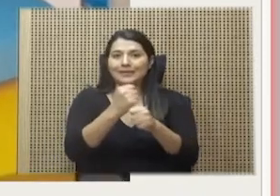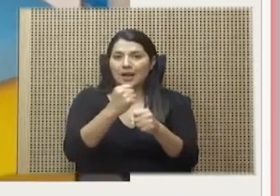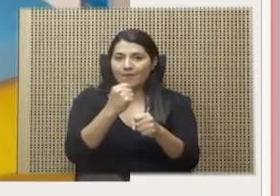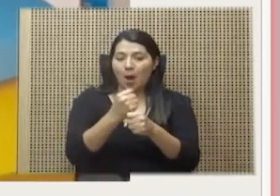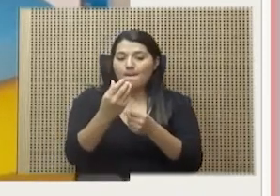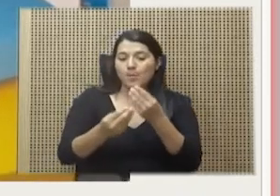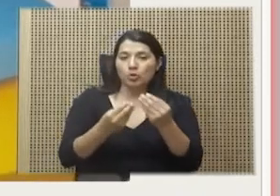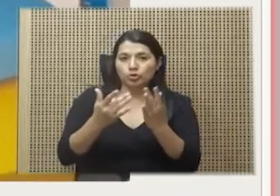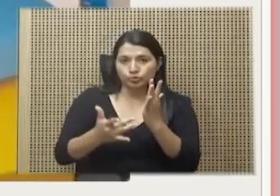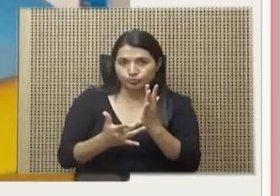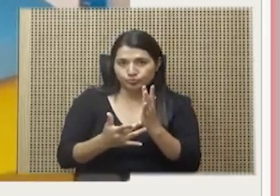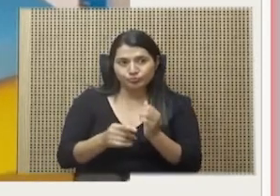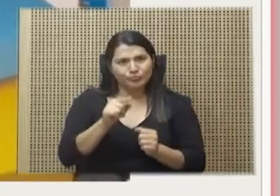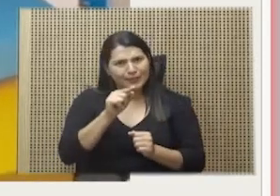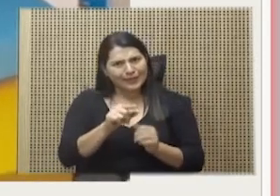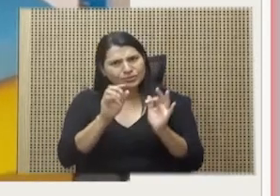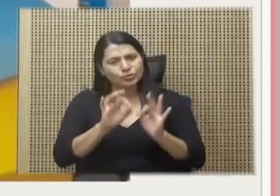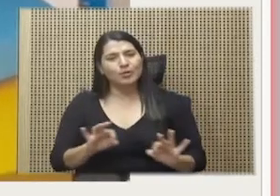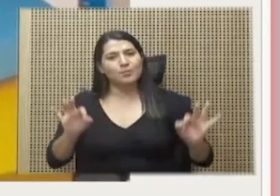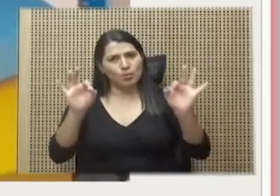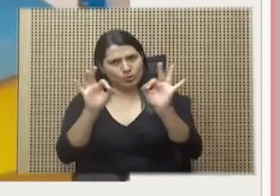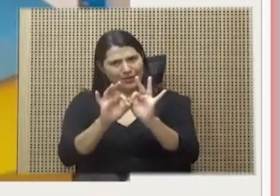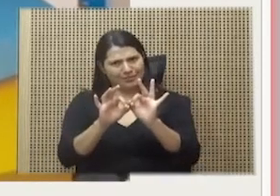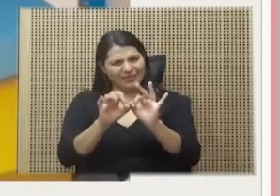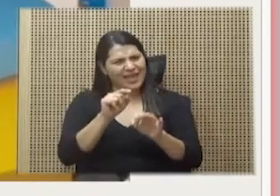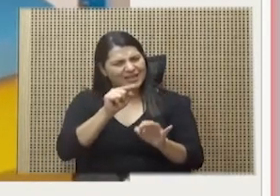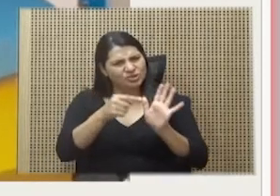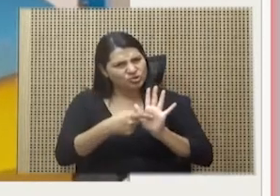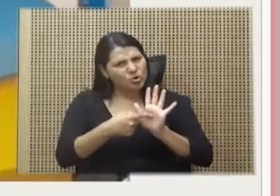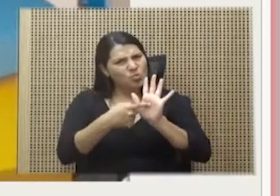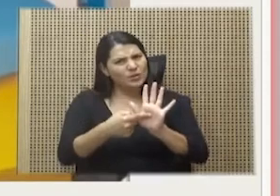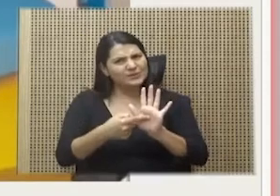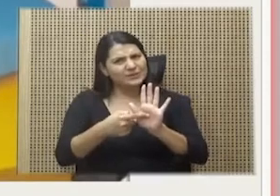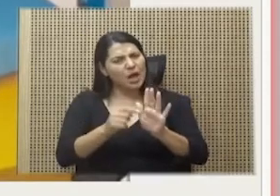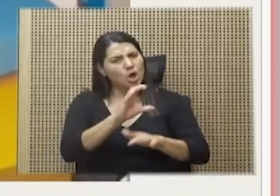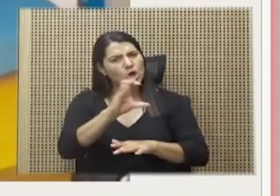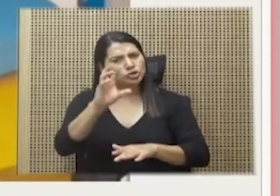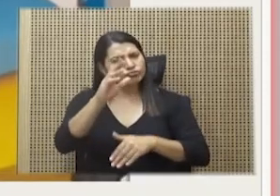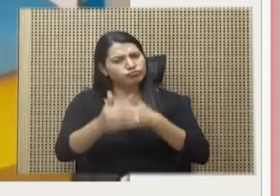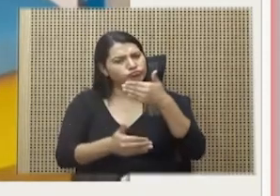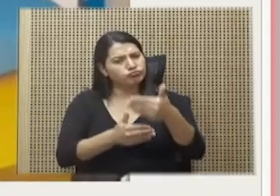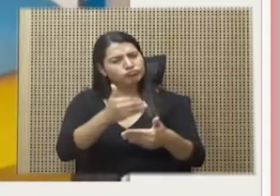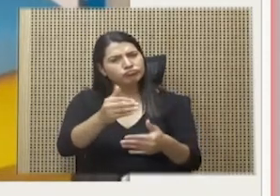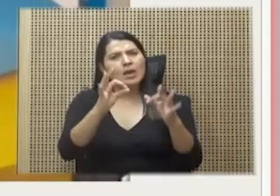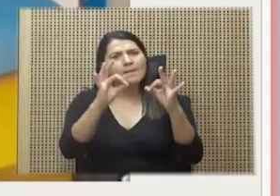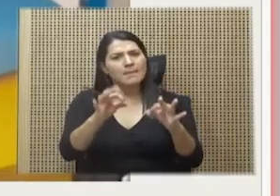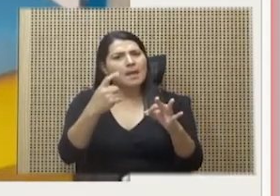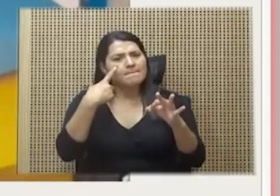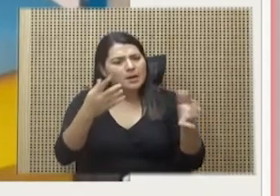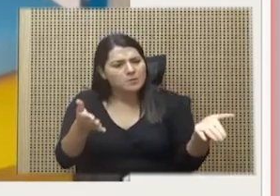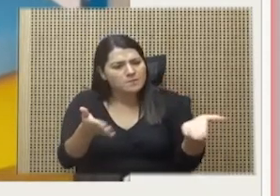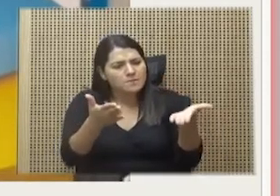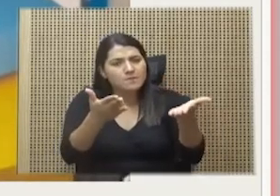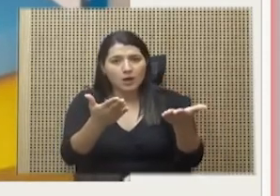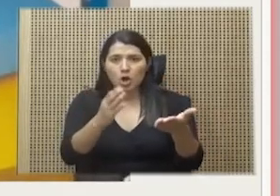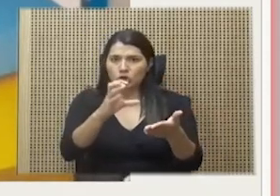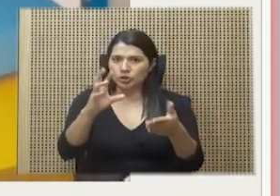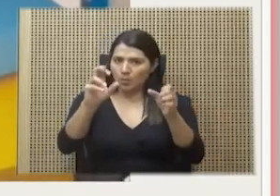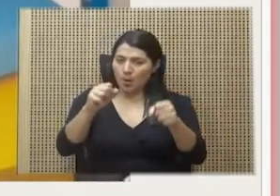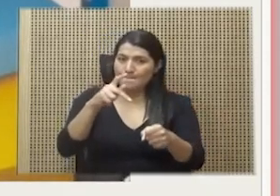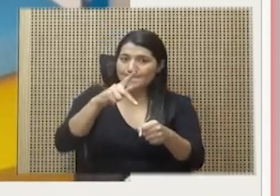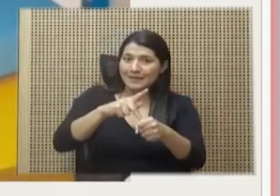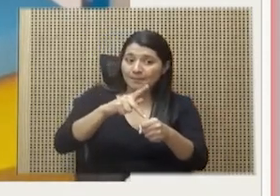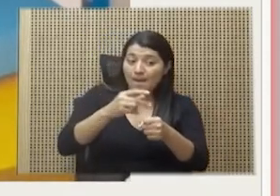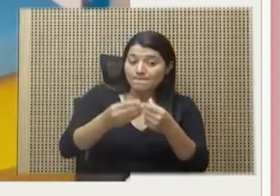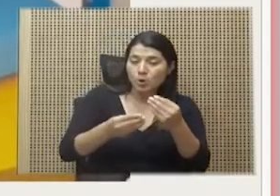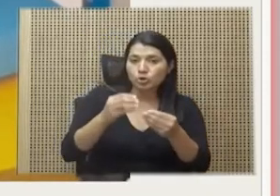confirma el buen camino Costa Rica en los esfuerzos de potenciar su participación en la industria de semiconductores. Es una de